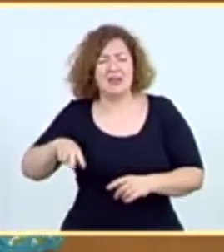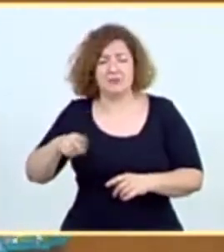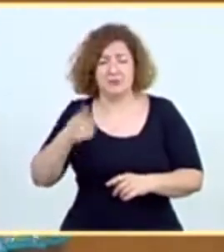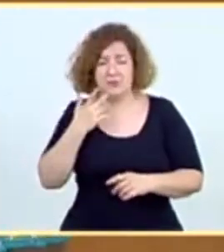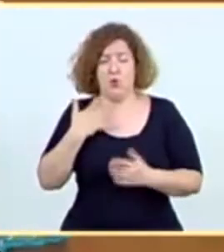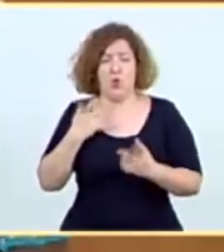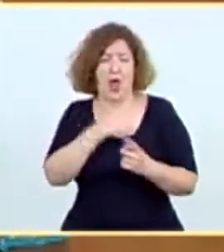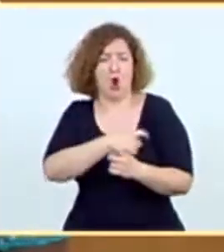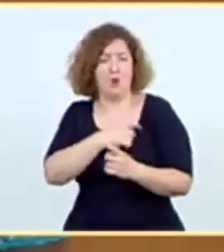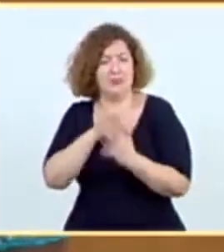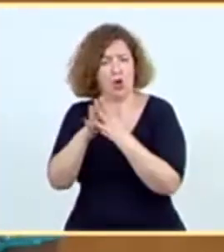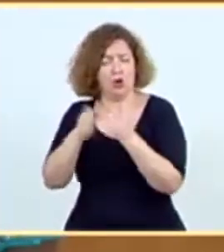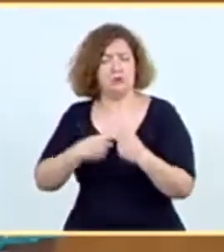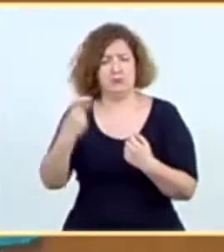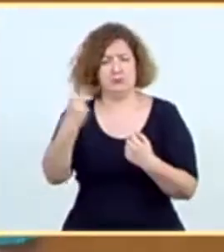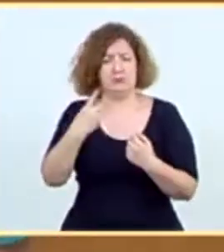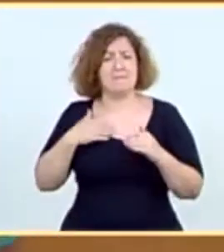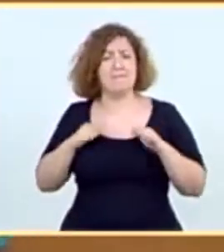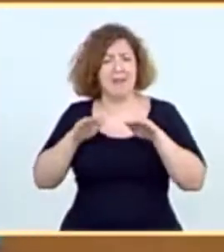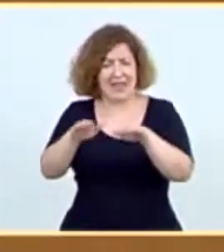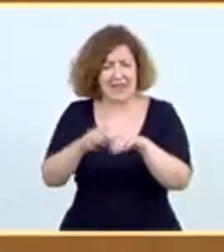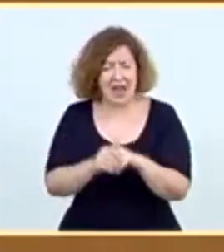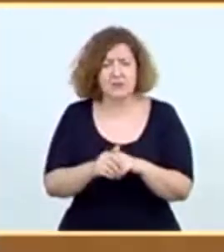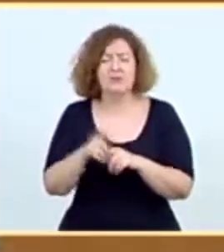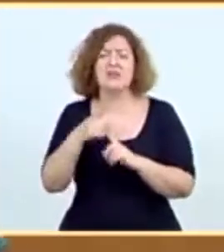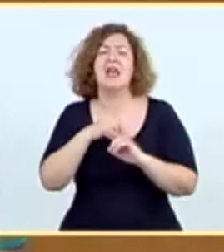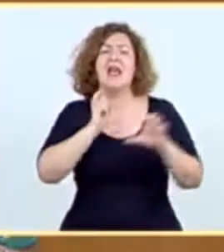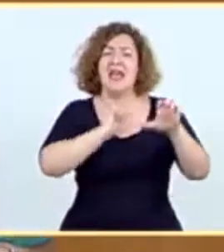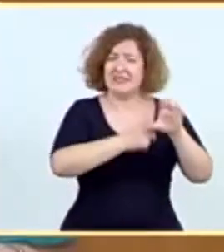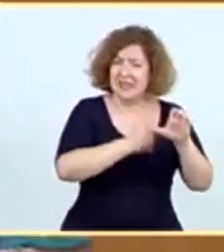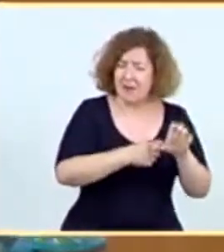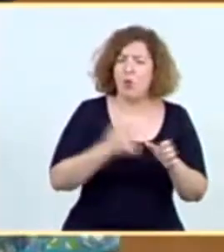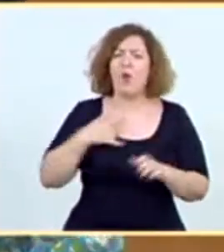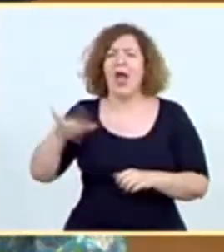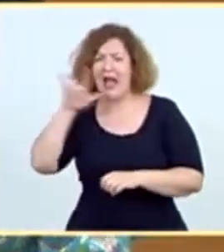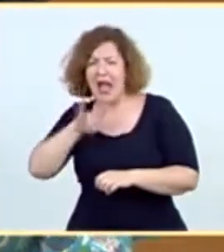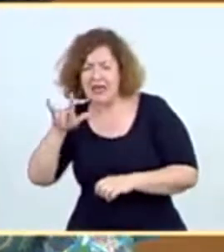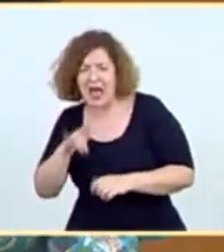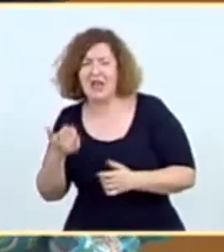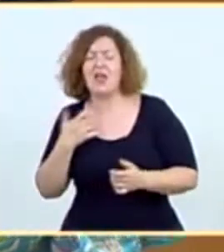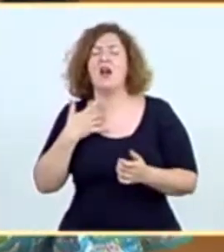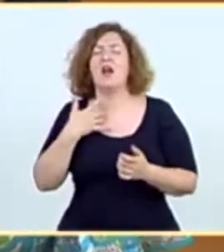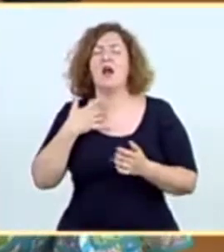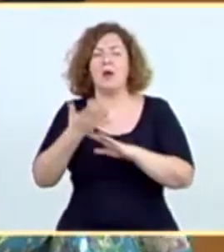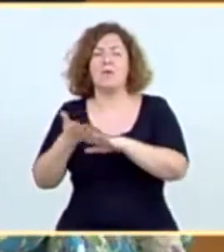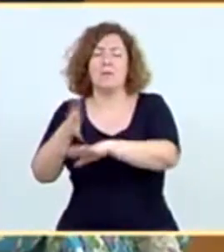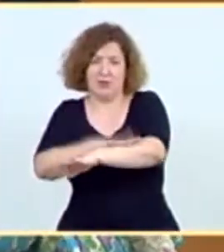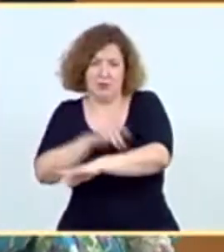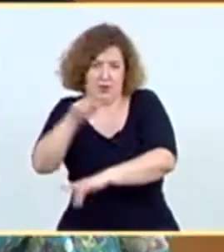Bilateral, no solamente con Navarra, también con Extremadura, también con Canarias y también con Baleares.